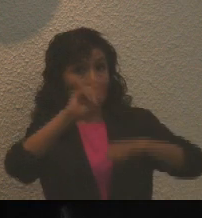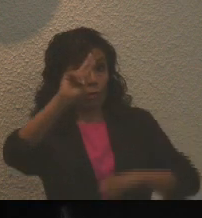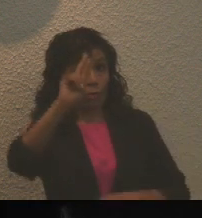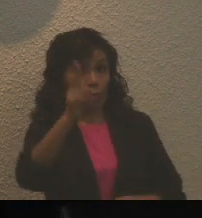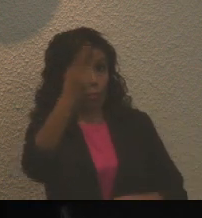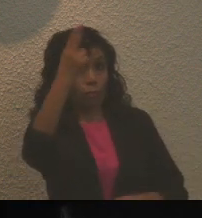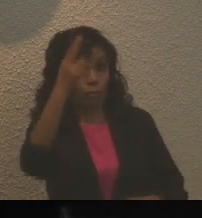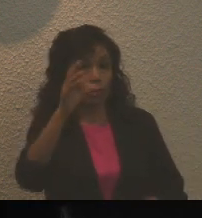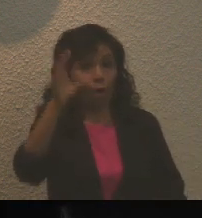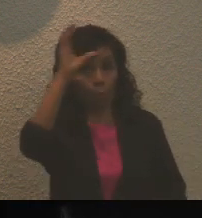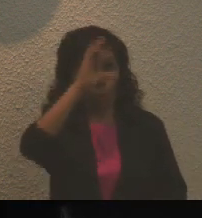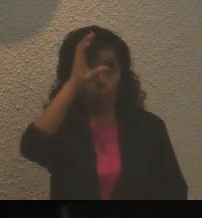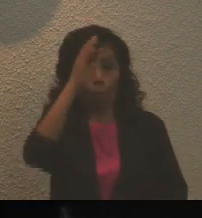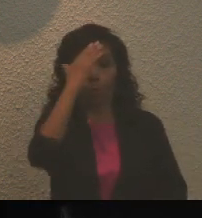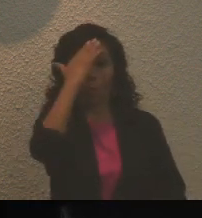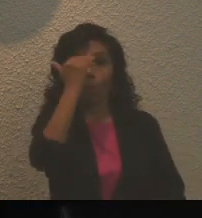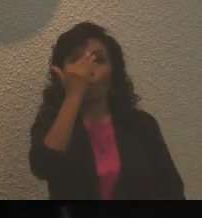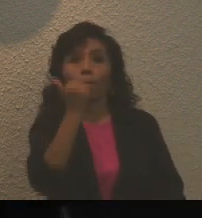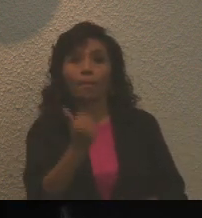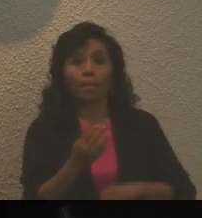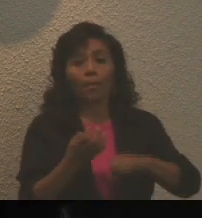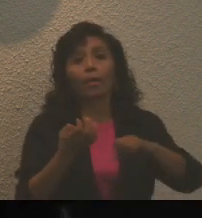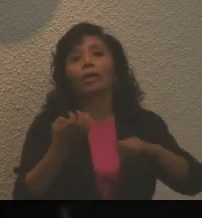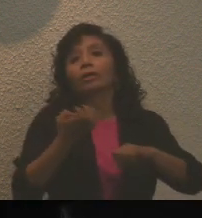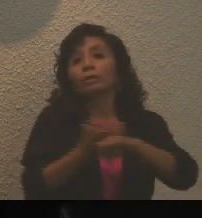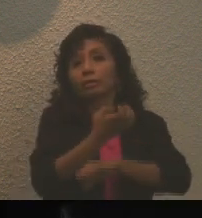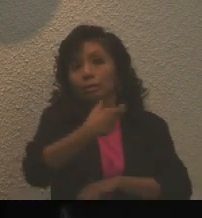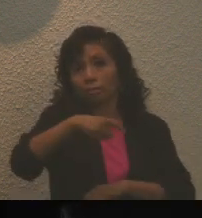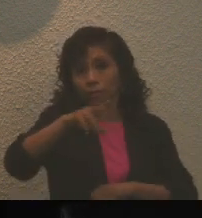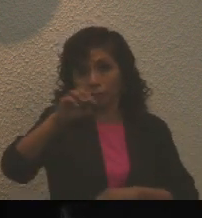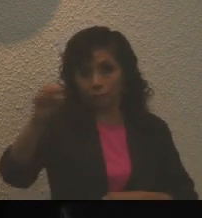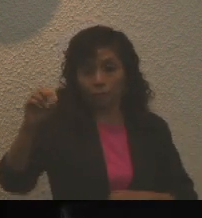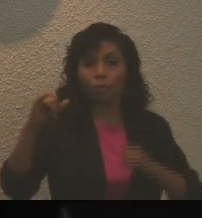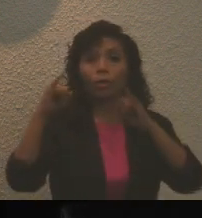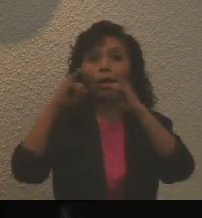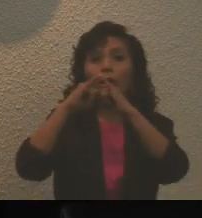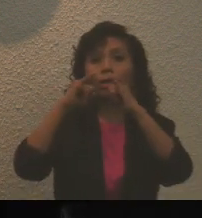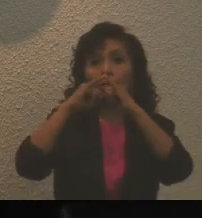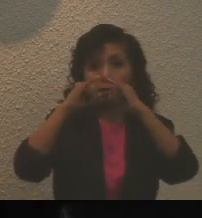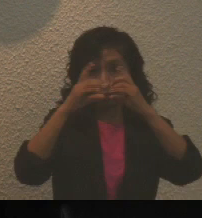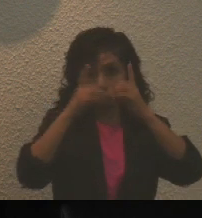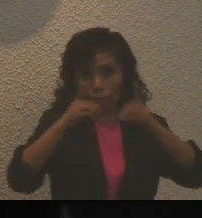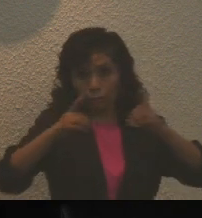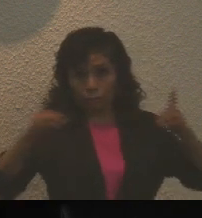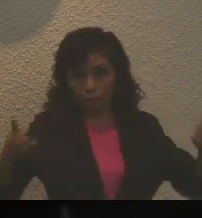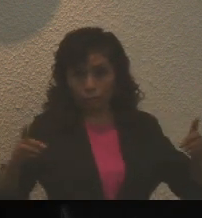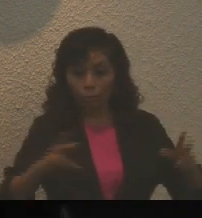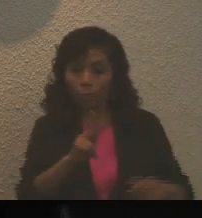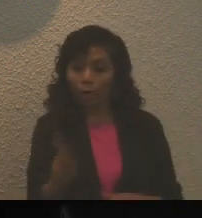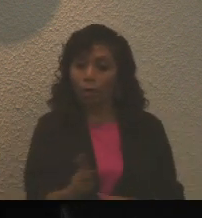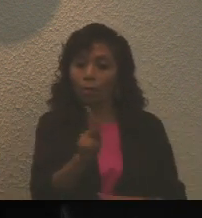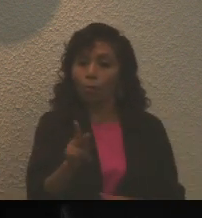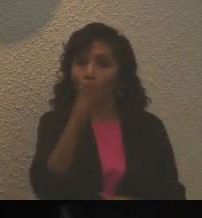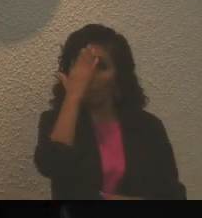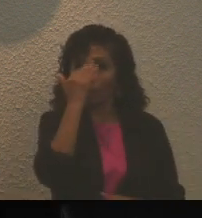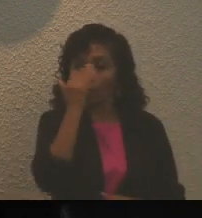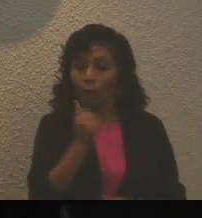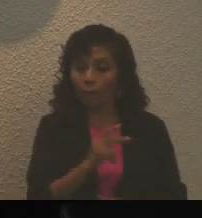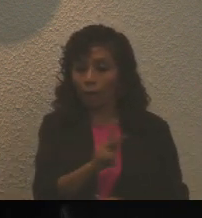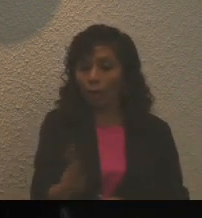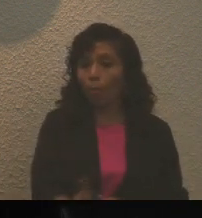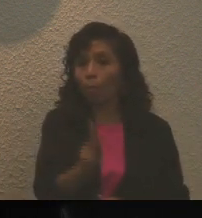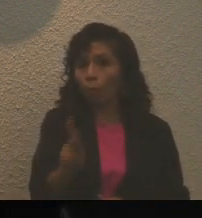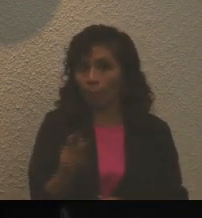Intercultural Maya de Quintana Roo. E Instituto para el Desarrollo del Pueblo Maya y las Comunidades